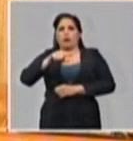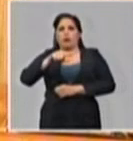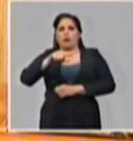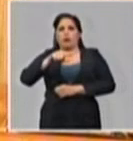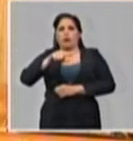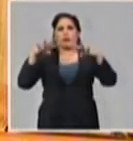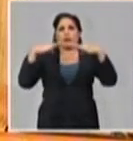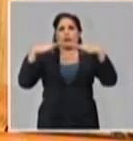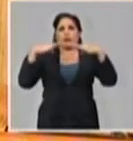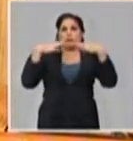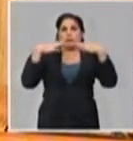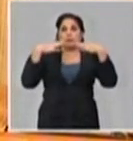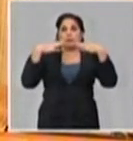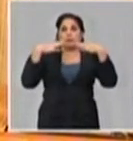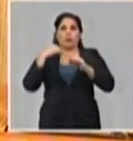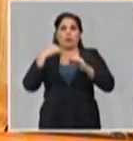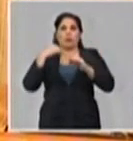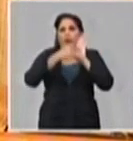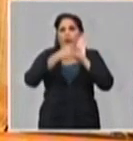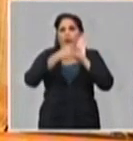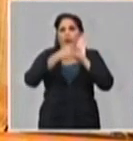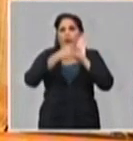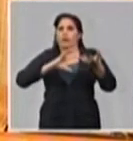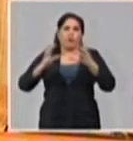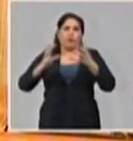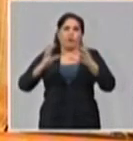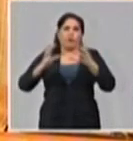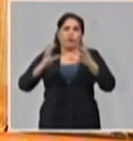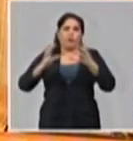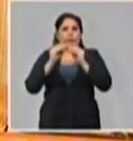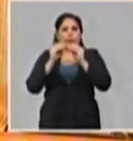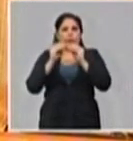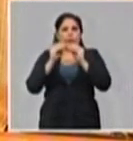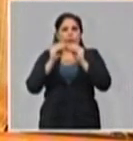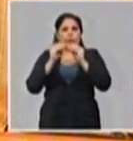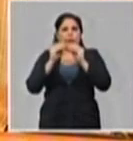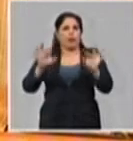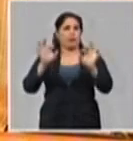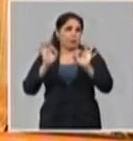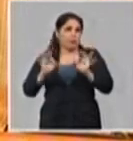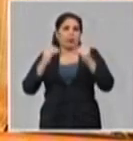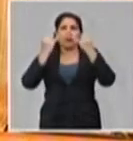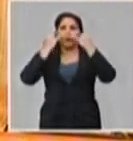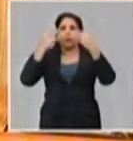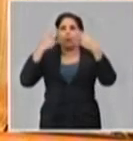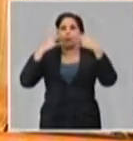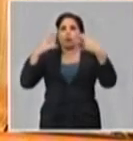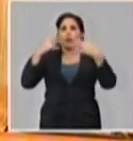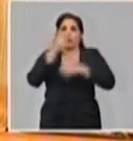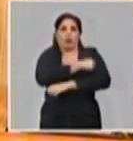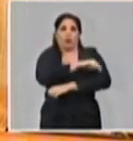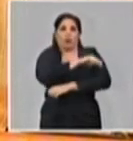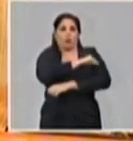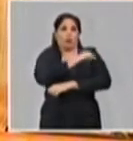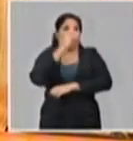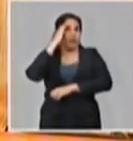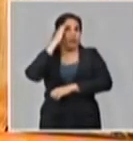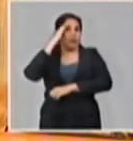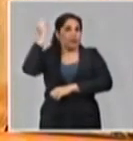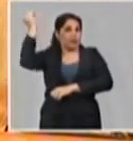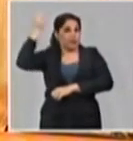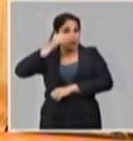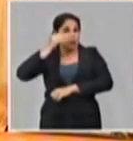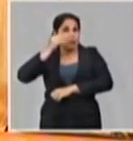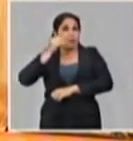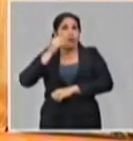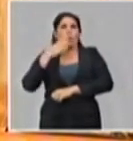las características, la forma de prepararse la misma es importante que la población tenga claro cómo